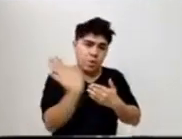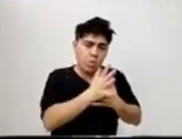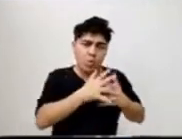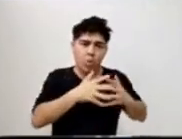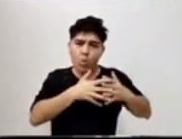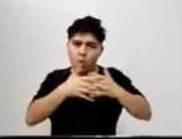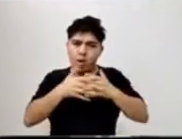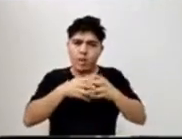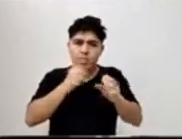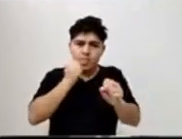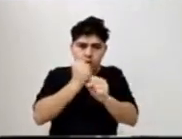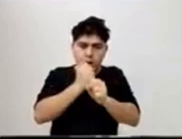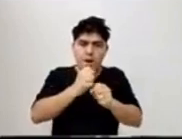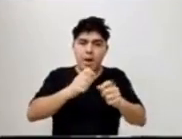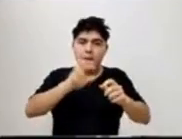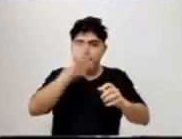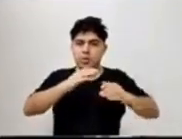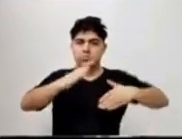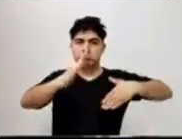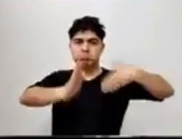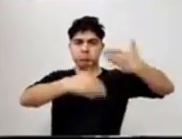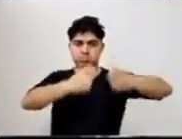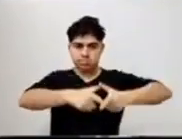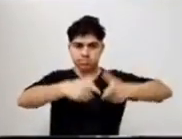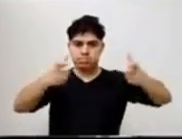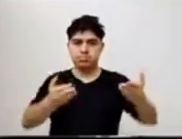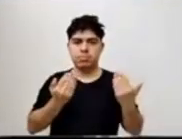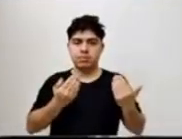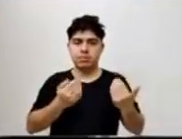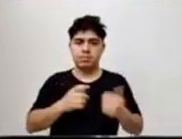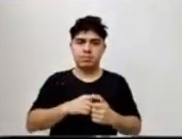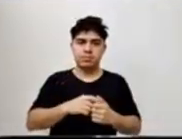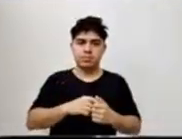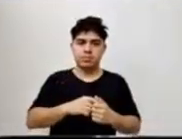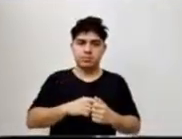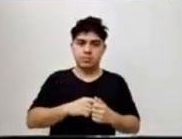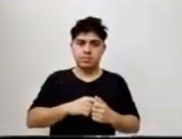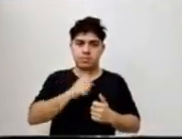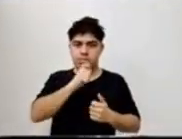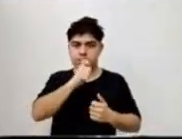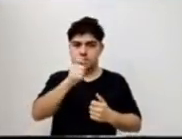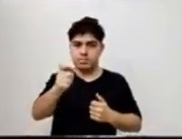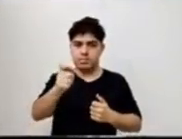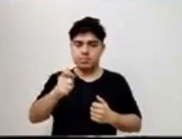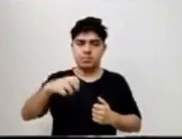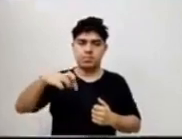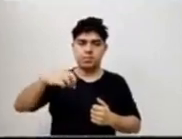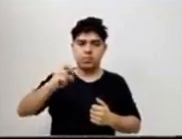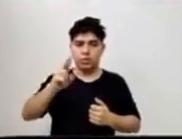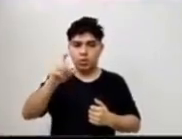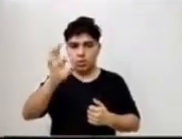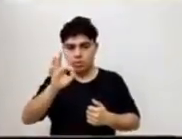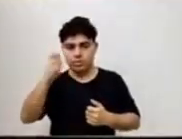trabajando para sacar a Plaza Huíncula adelante. Gracias, señora Presidenta. Bien. Sí, Presidenta. Tiene la palabra el concejal Porco.